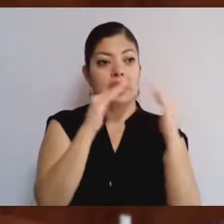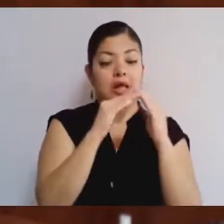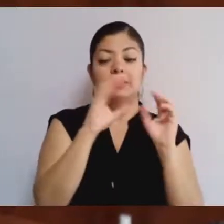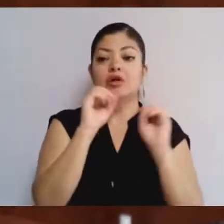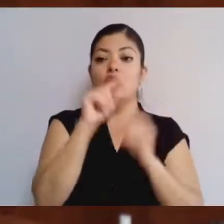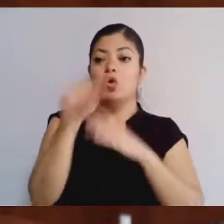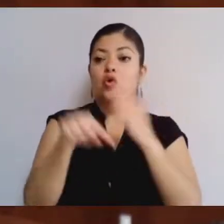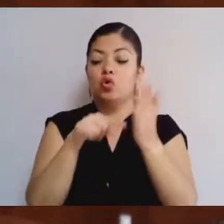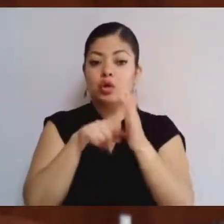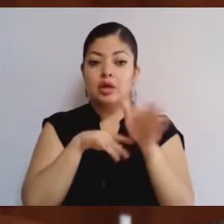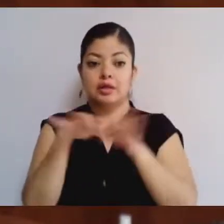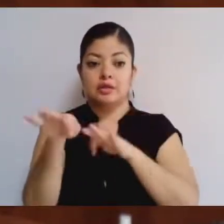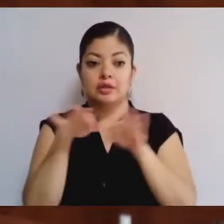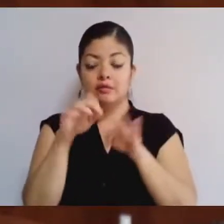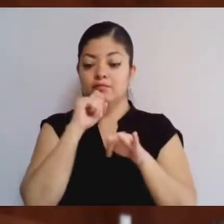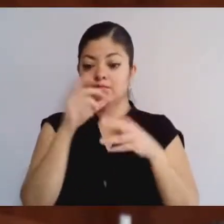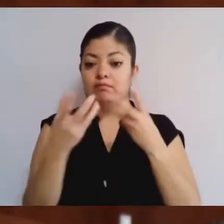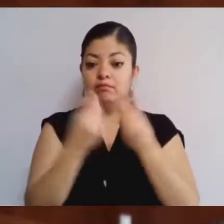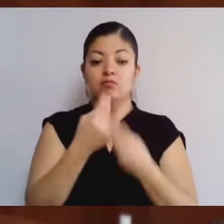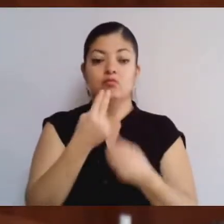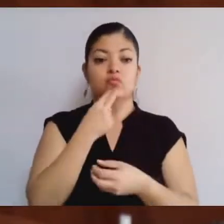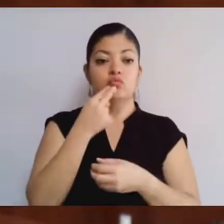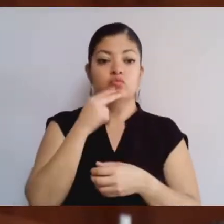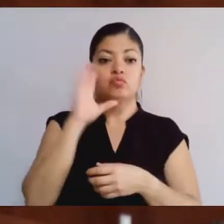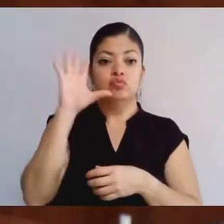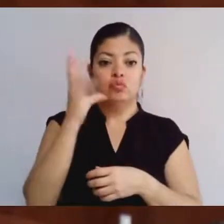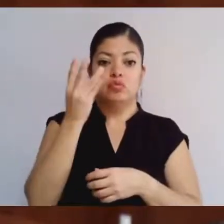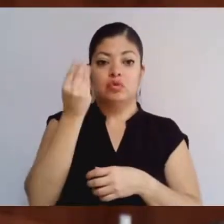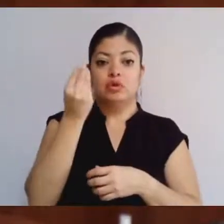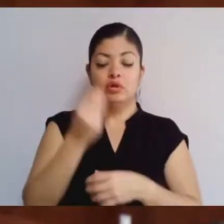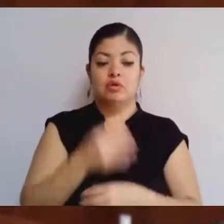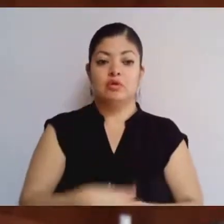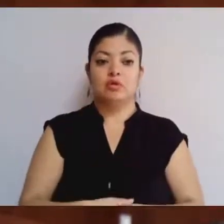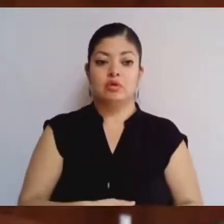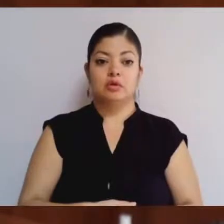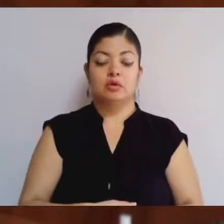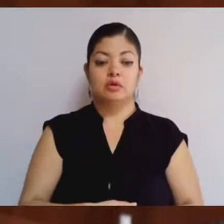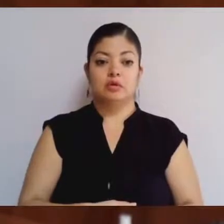o centros de trabajo que incorporen el uso de dicha tecnología.